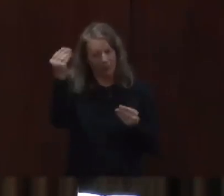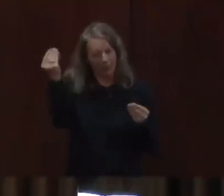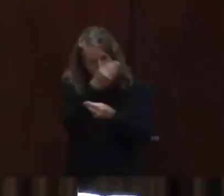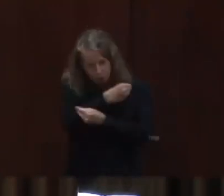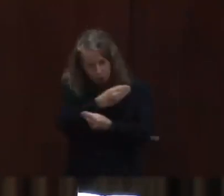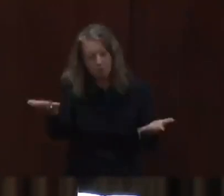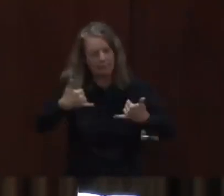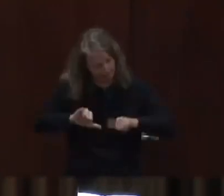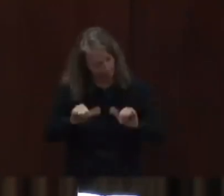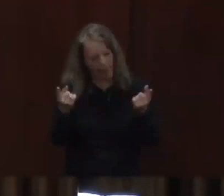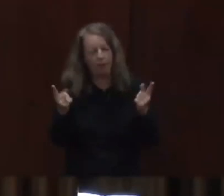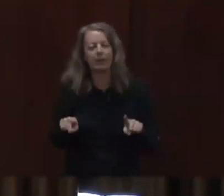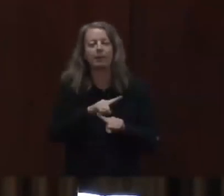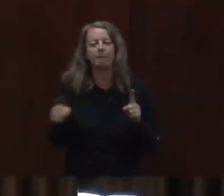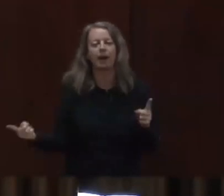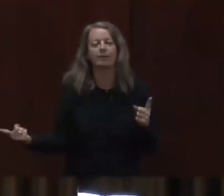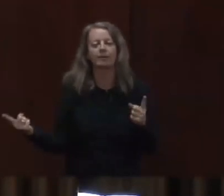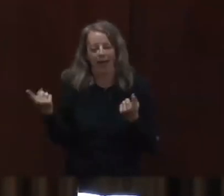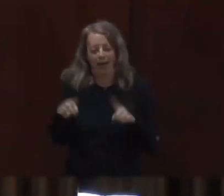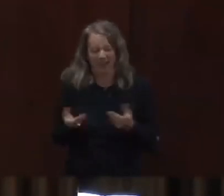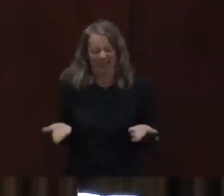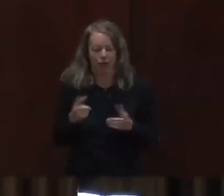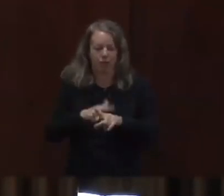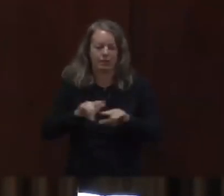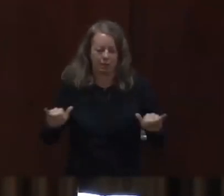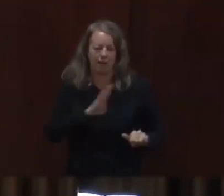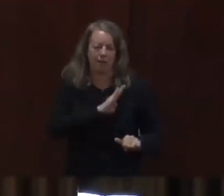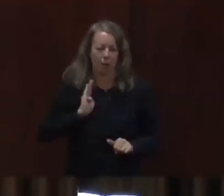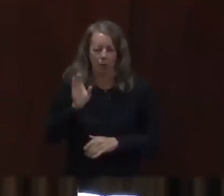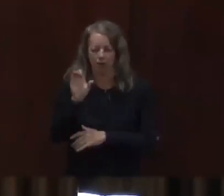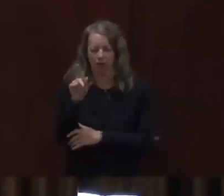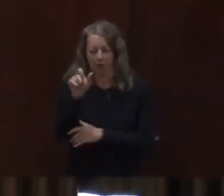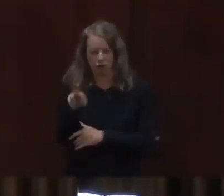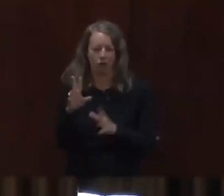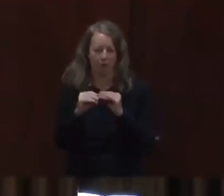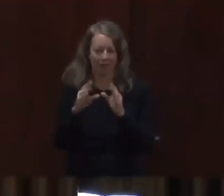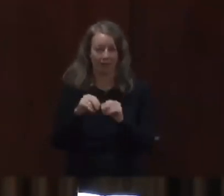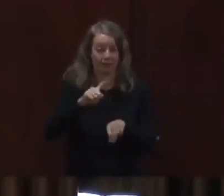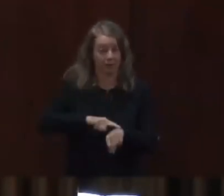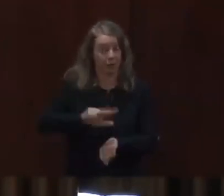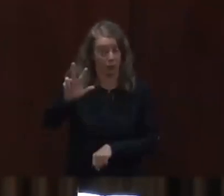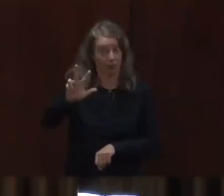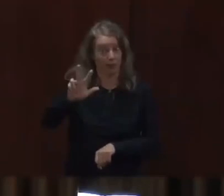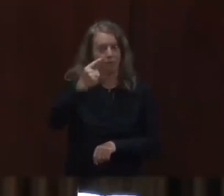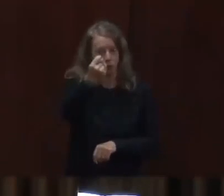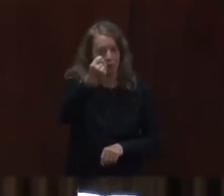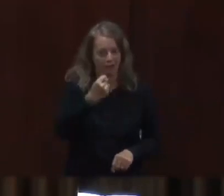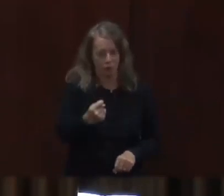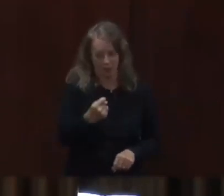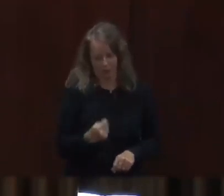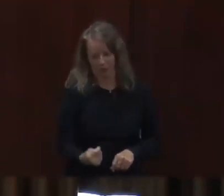interpretación y lenguaje de señas americano para que las personas que estén